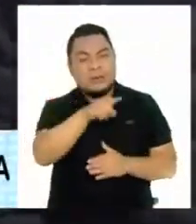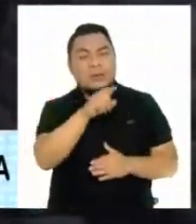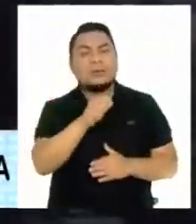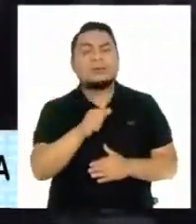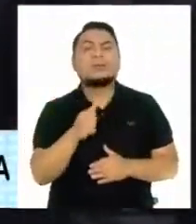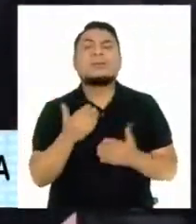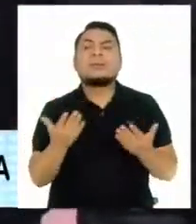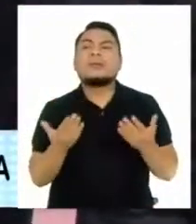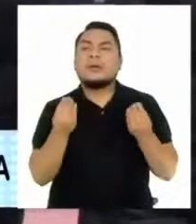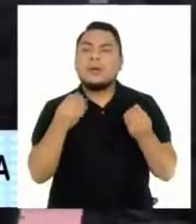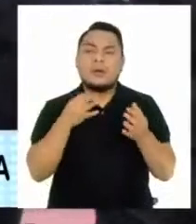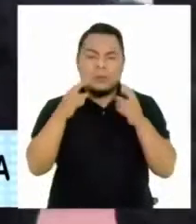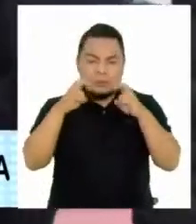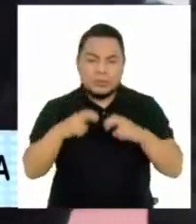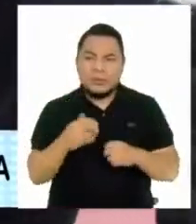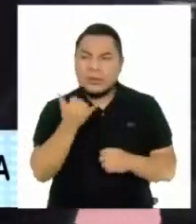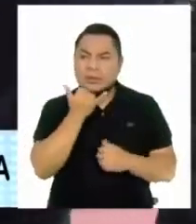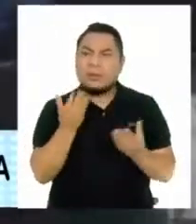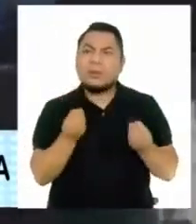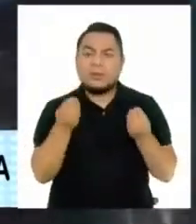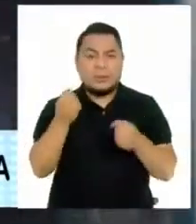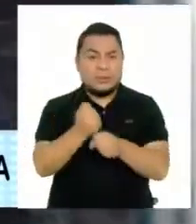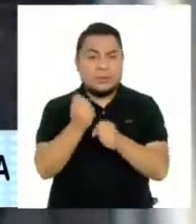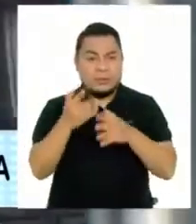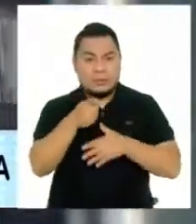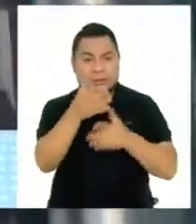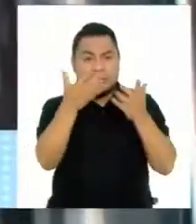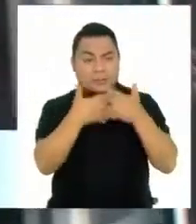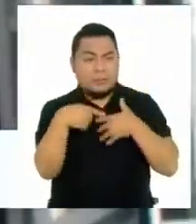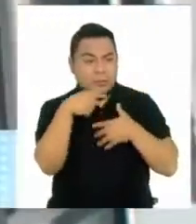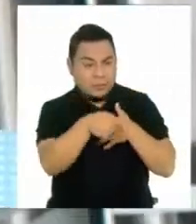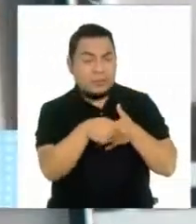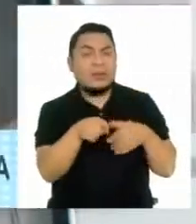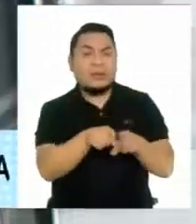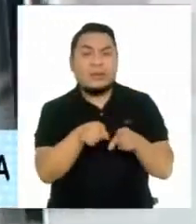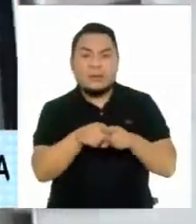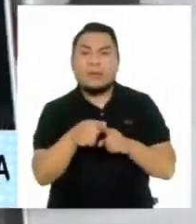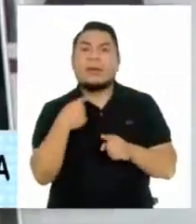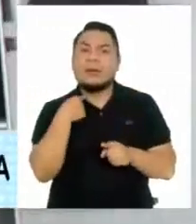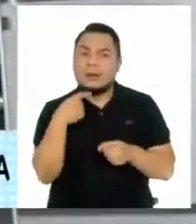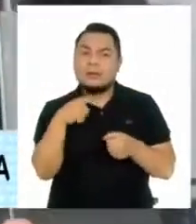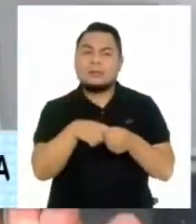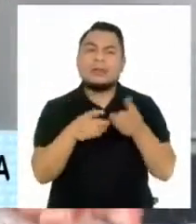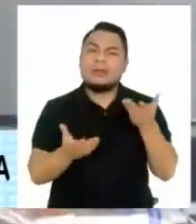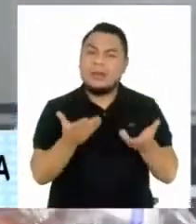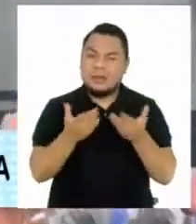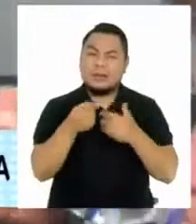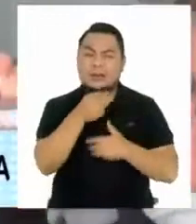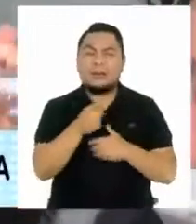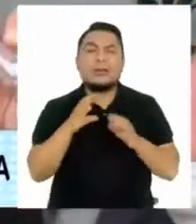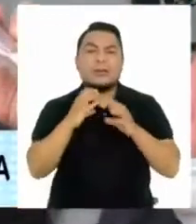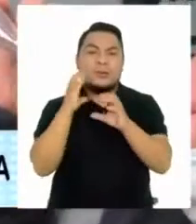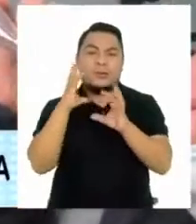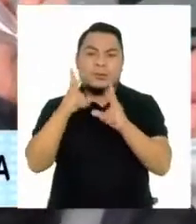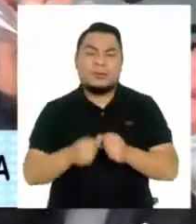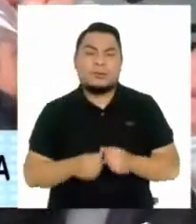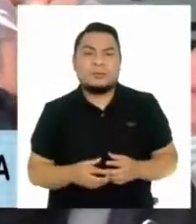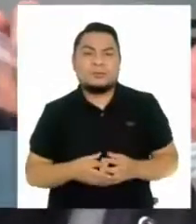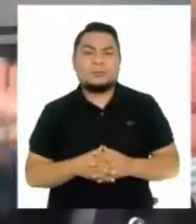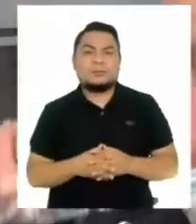Serán las investigaciones las que determinen si trabajadores de la unidad también tuvieron participación en el ilícito.